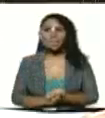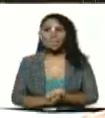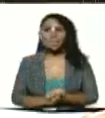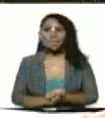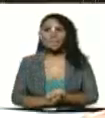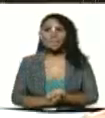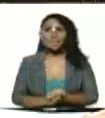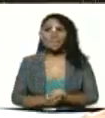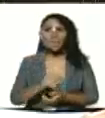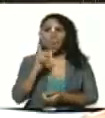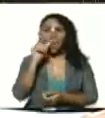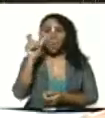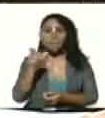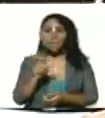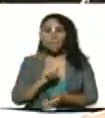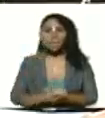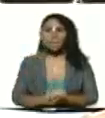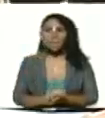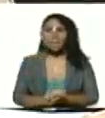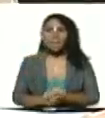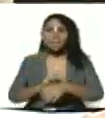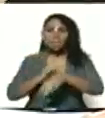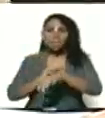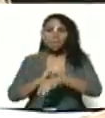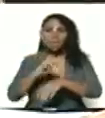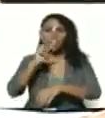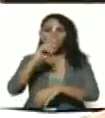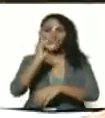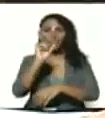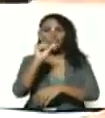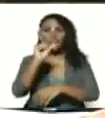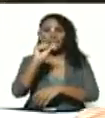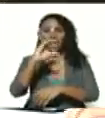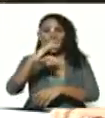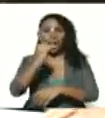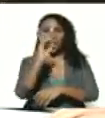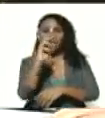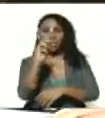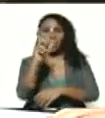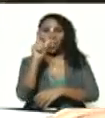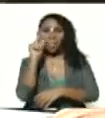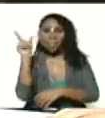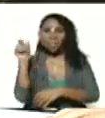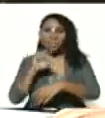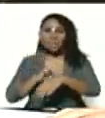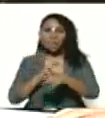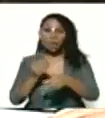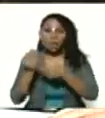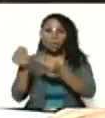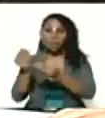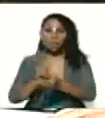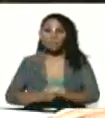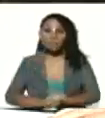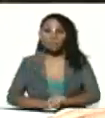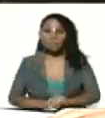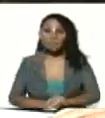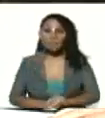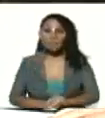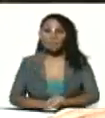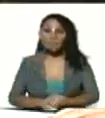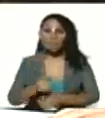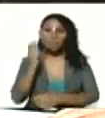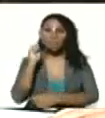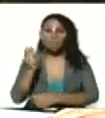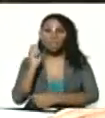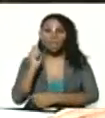Gustavo Vizcaíno doctor Gustavo Vizcaíno doctorísimo se le dio la